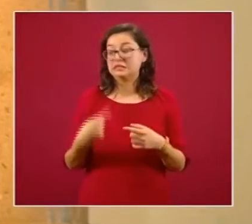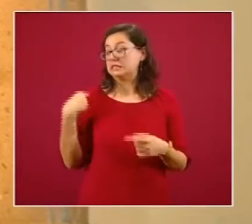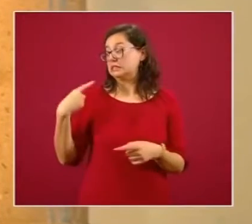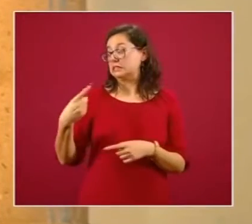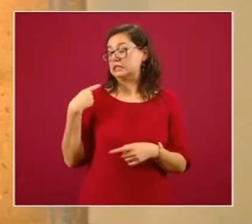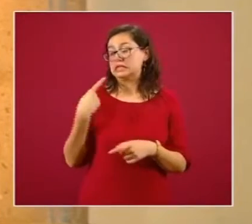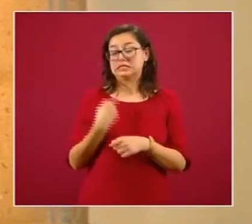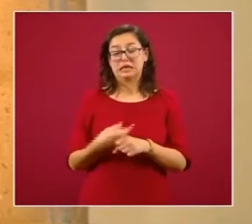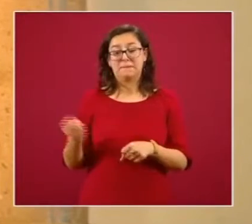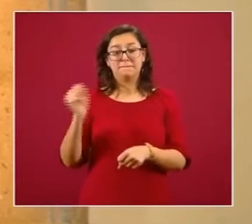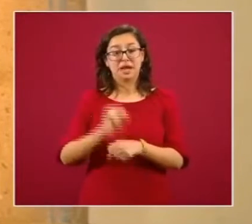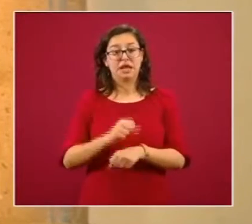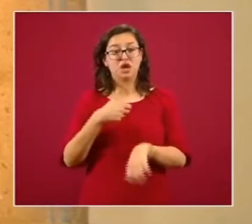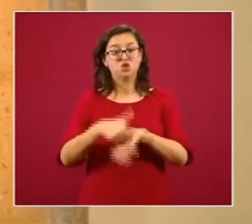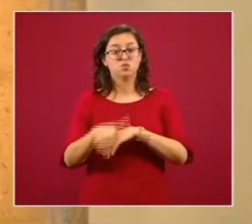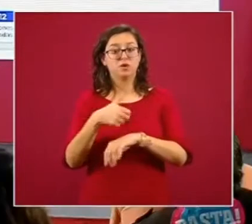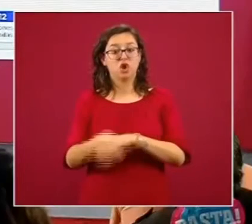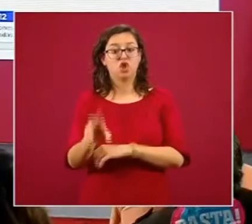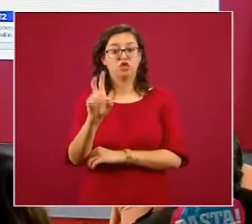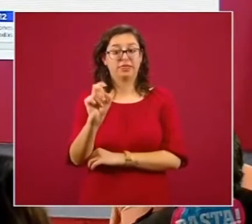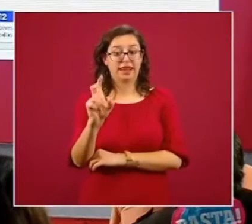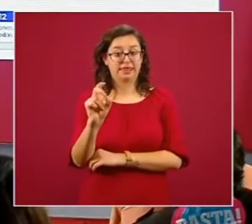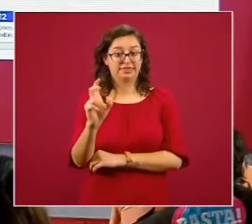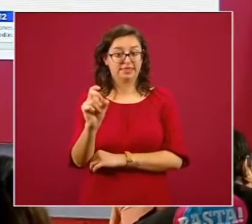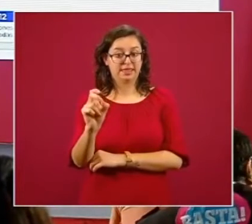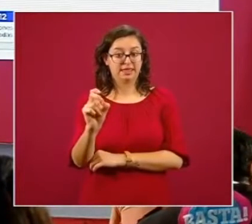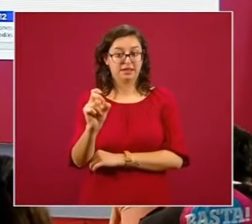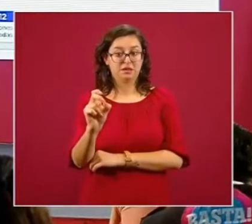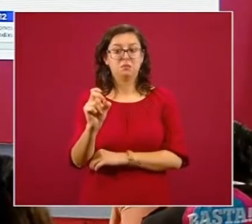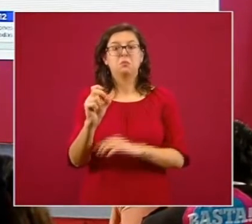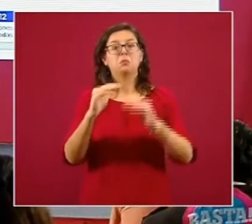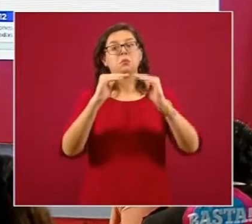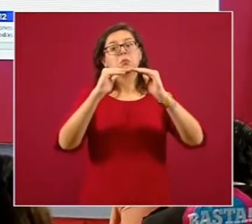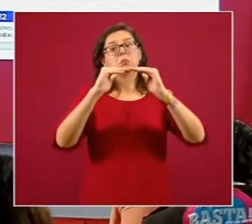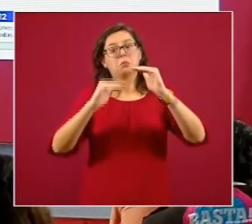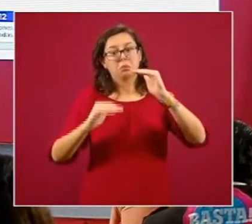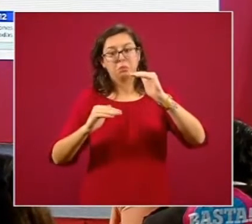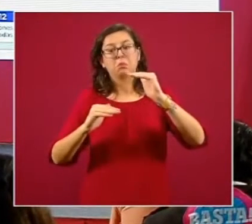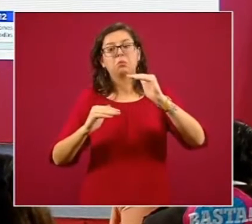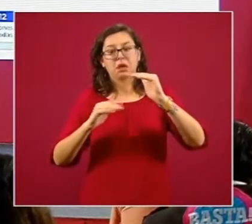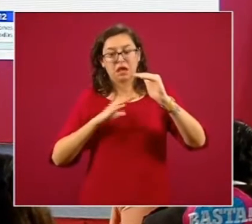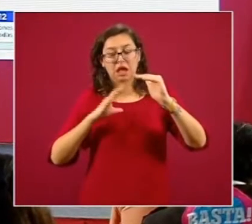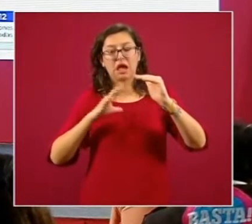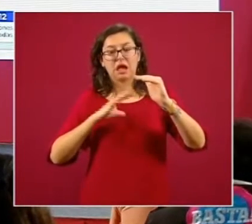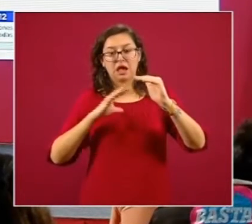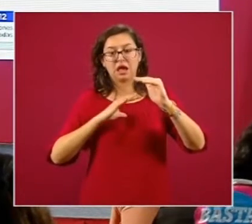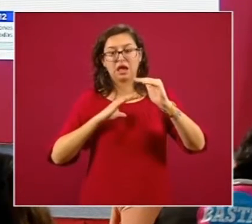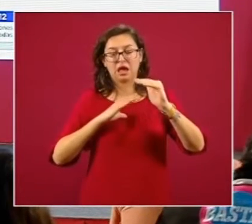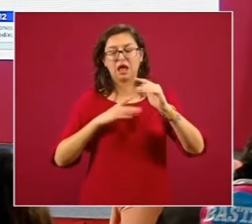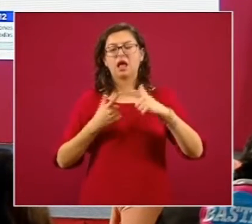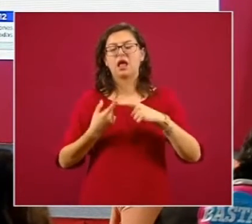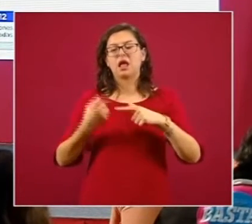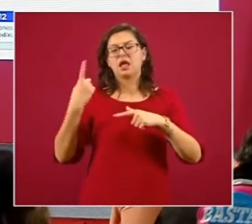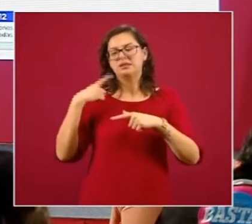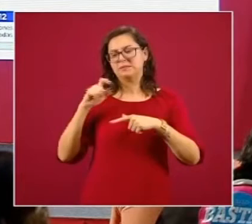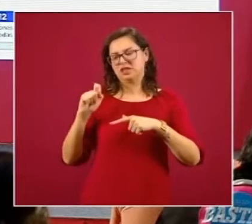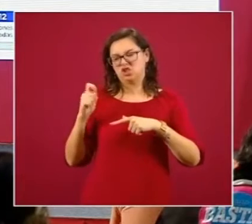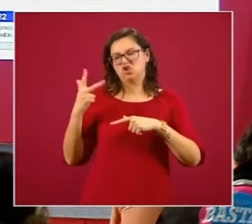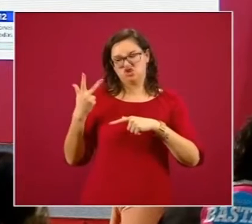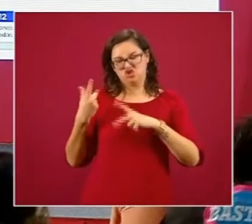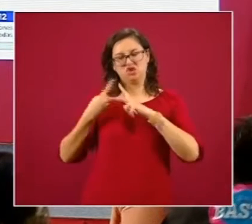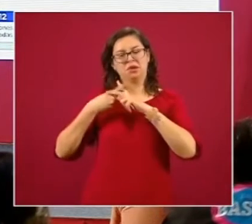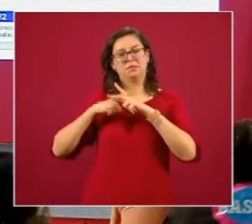semana graficada en la semana 30 y prácticamente con una tendencia descendente que se veía ya desde la semana 28,